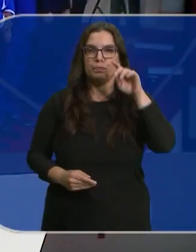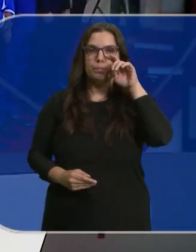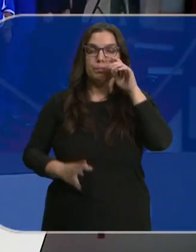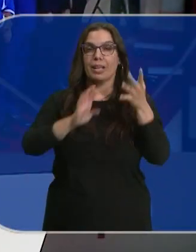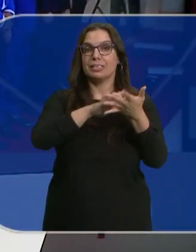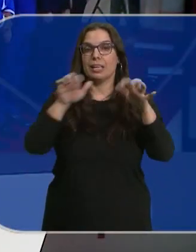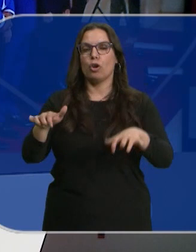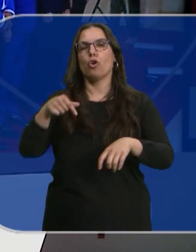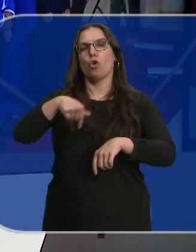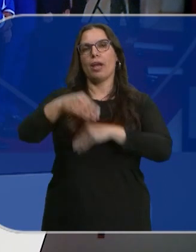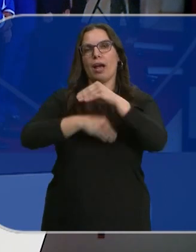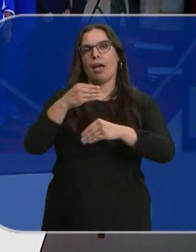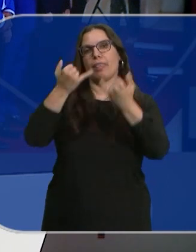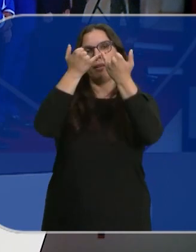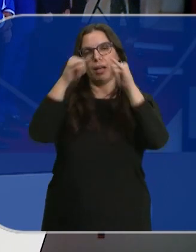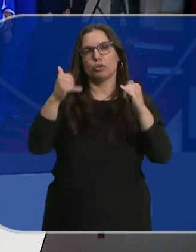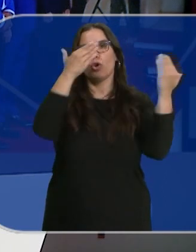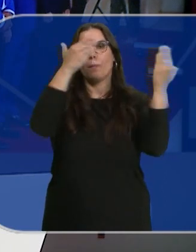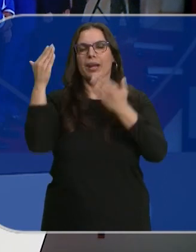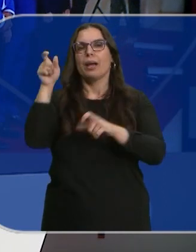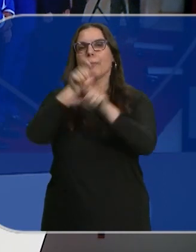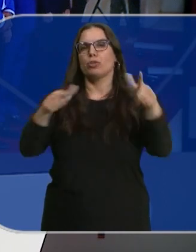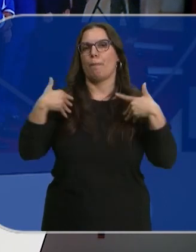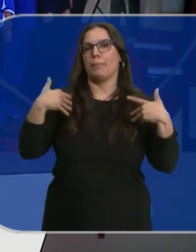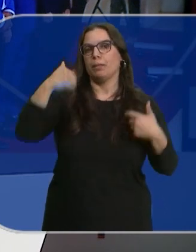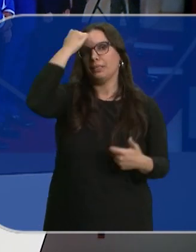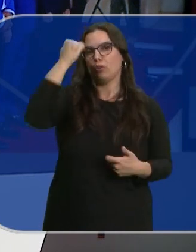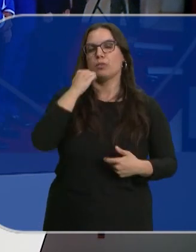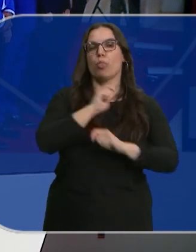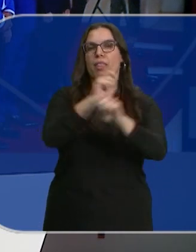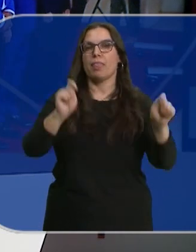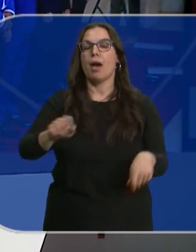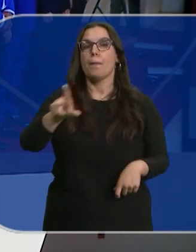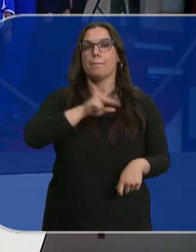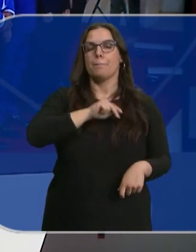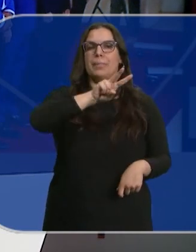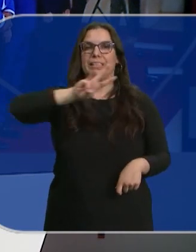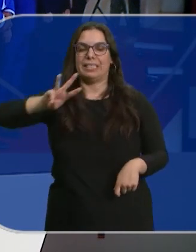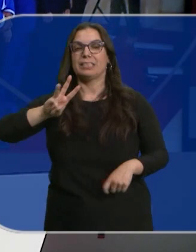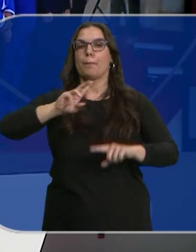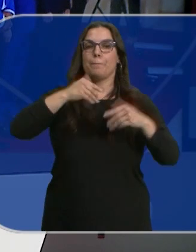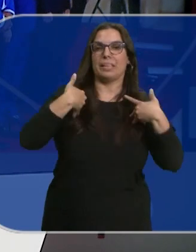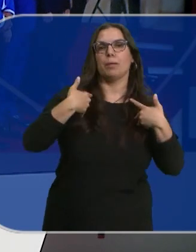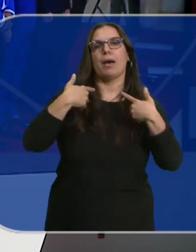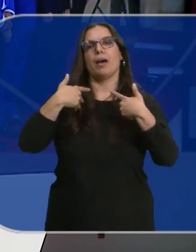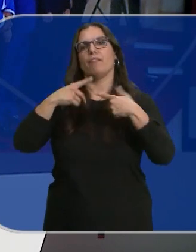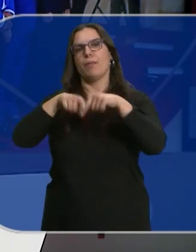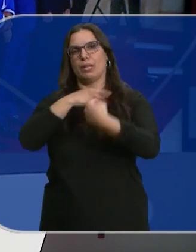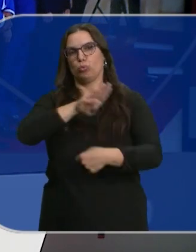Castilla y León ha homenajeado hoy a las víctimas del terrorismo y ha entregado 23 medallas a víctimas y a sus familiares. Entre los